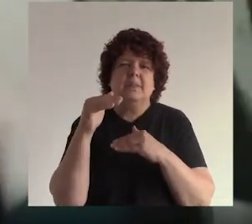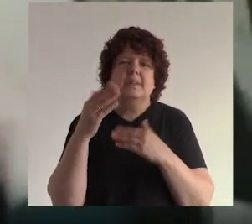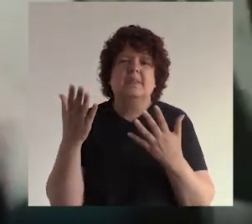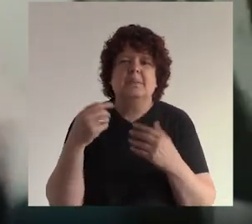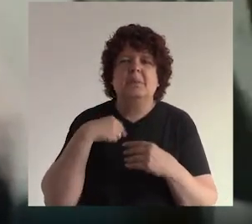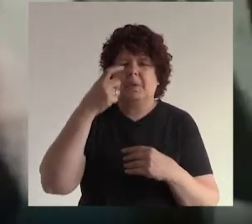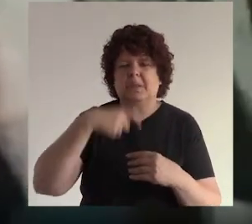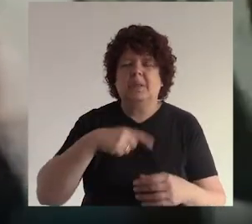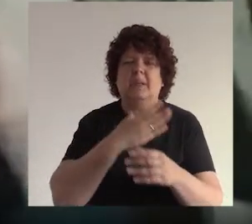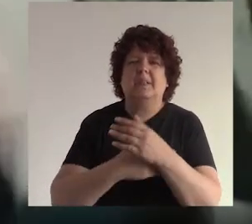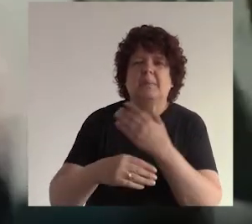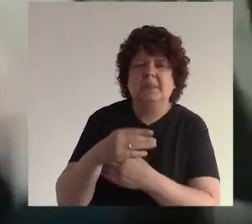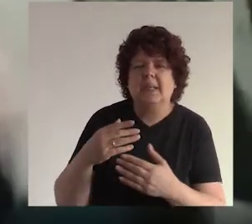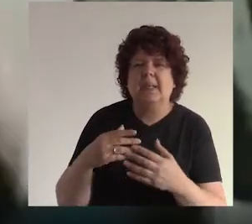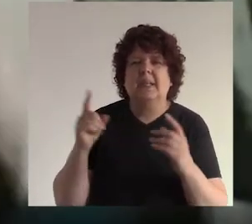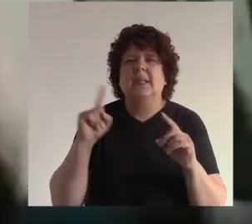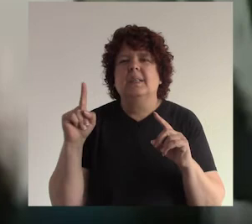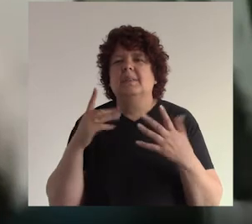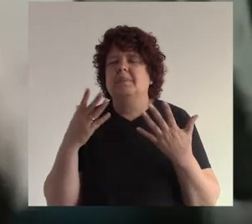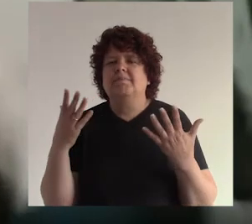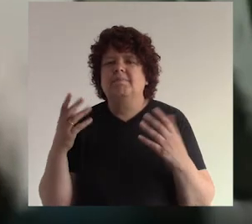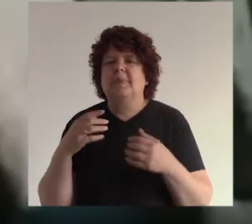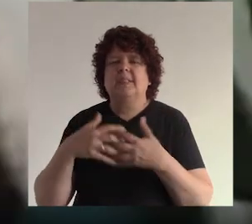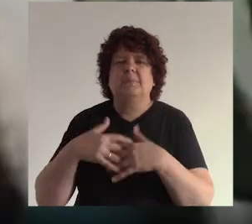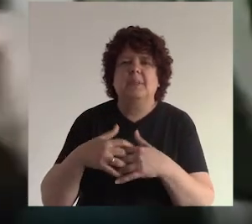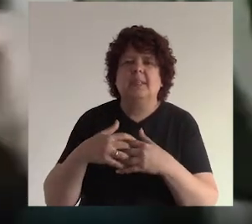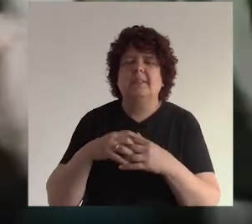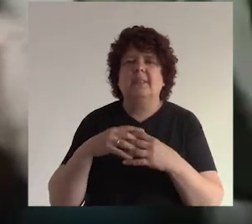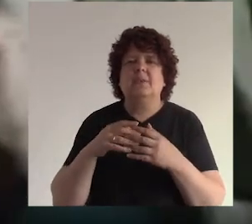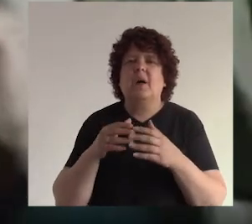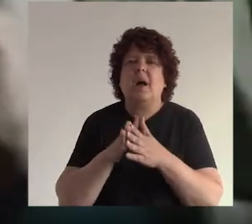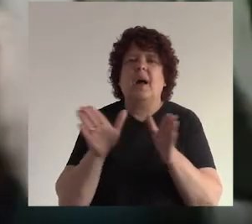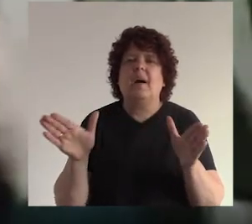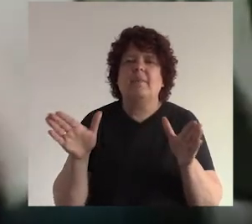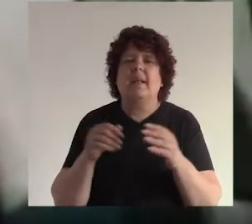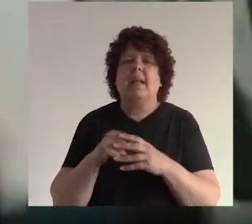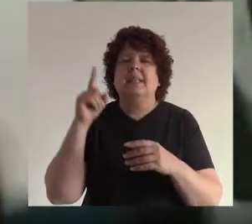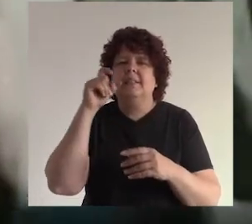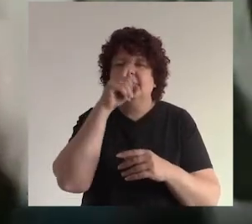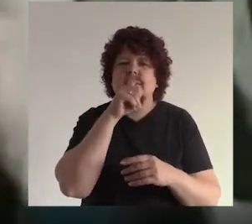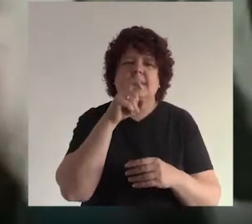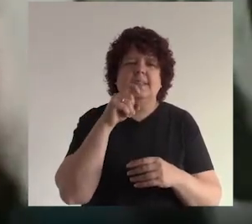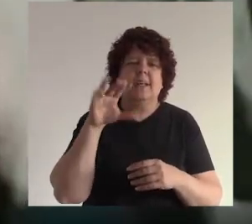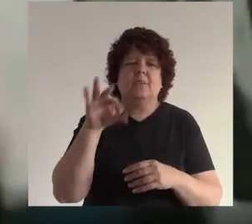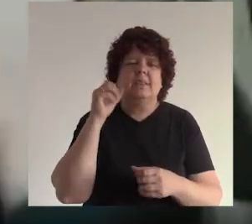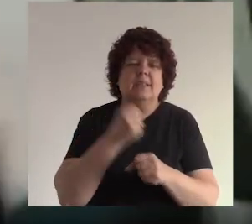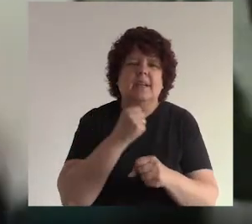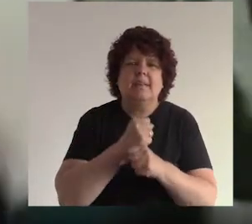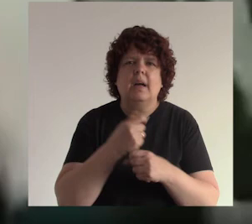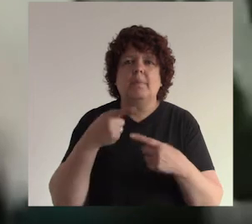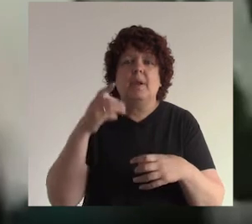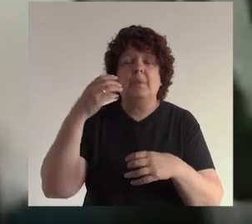con esto ¿no? cuando decimos somos personas con discapacidad y no las empresas no nos abre o no hay vacantes y no postulo ¿no?